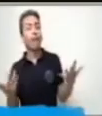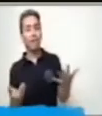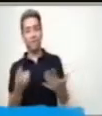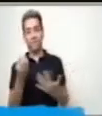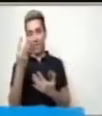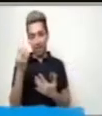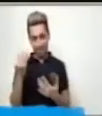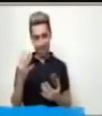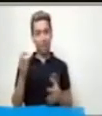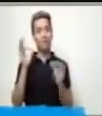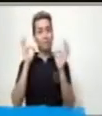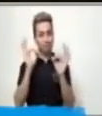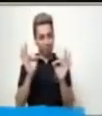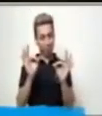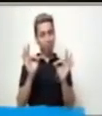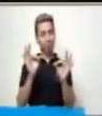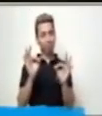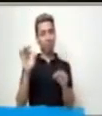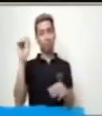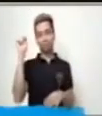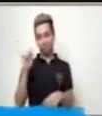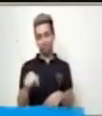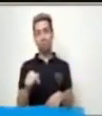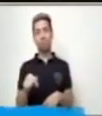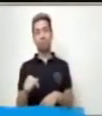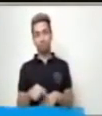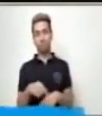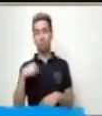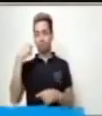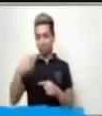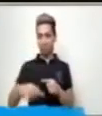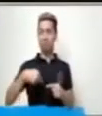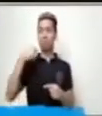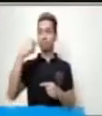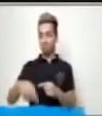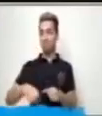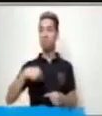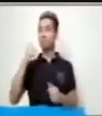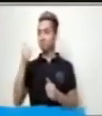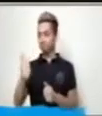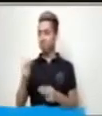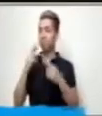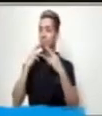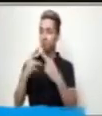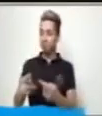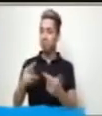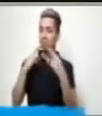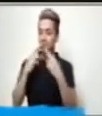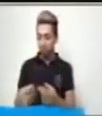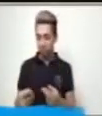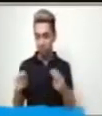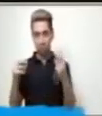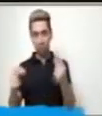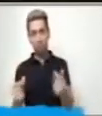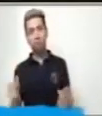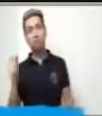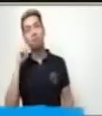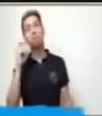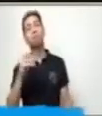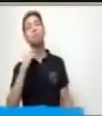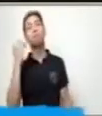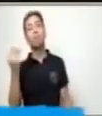bien. Creo que en esta ocasión cada vez podemos responder de forma inmediata porque hemos